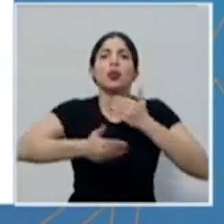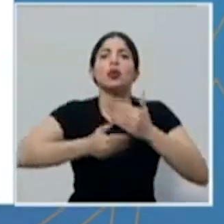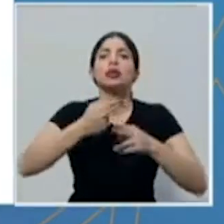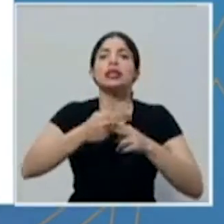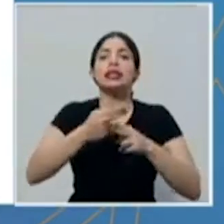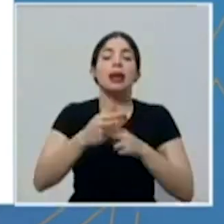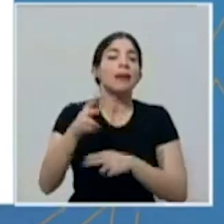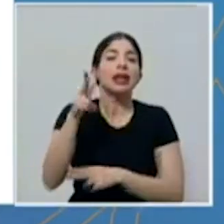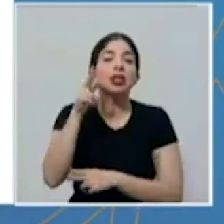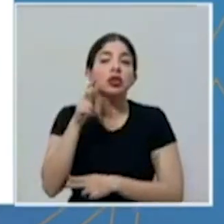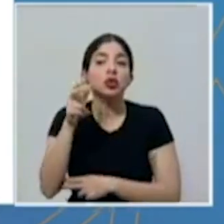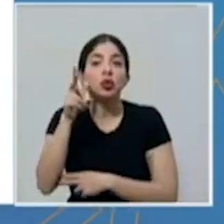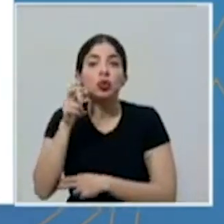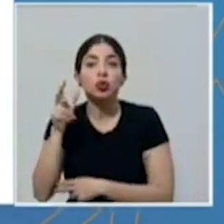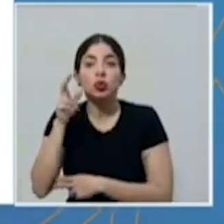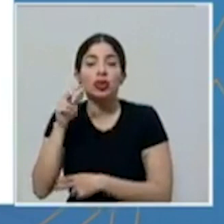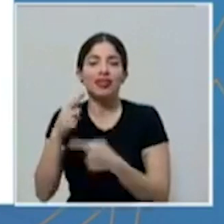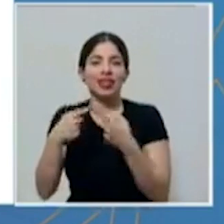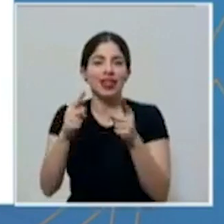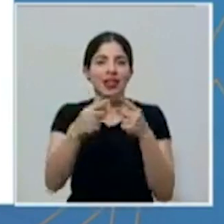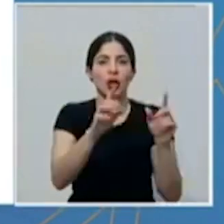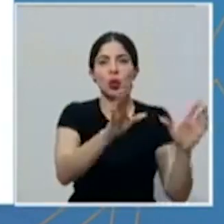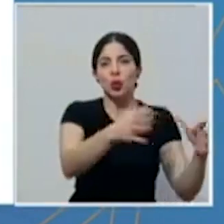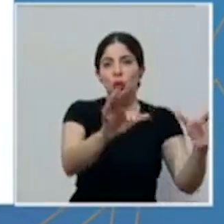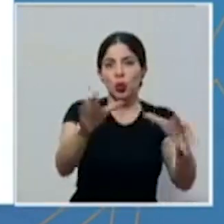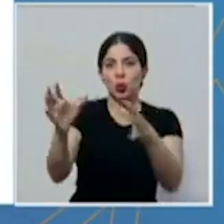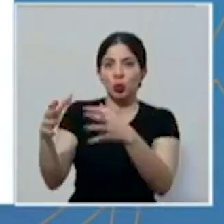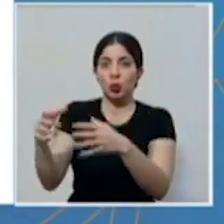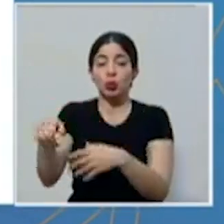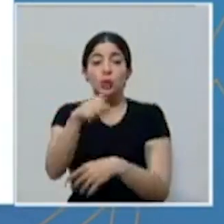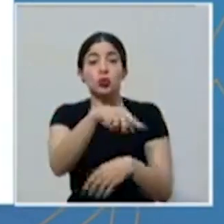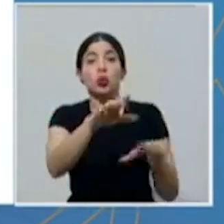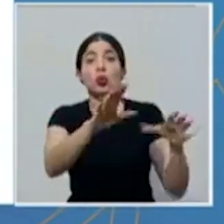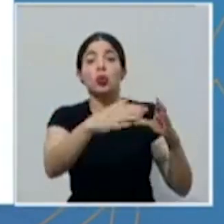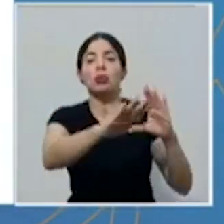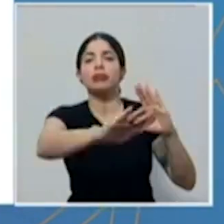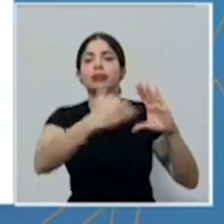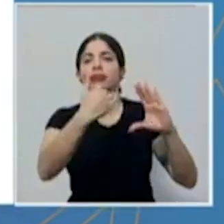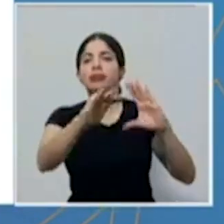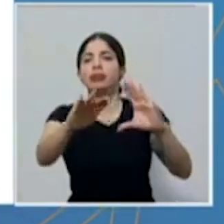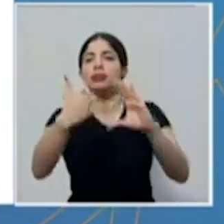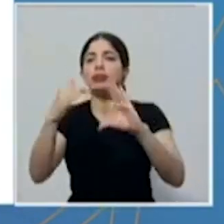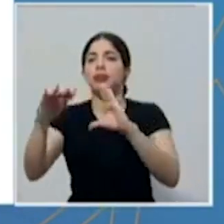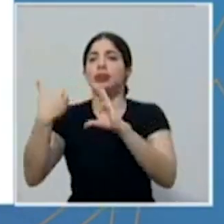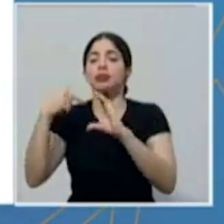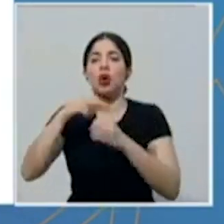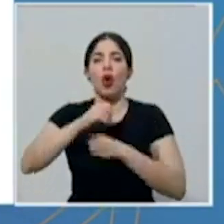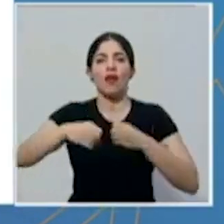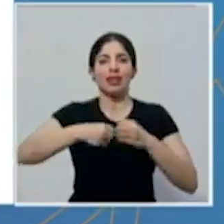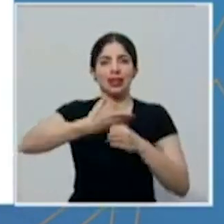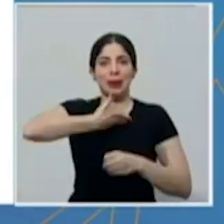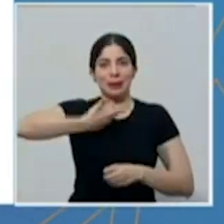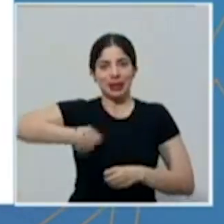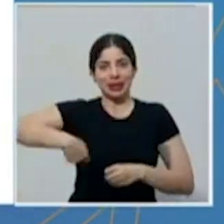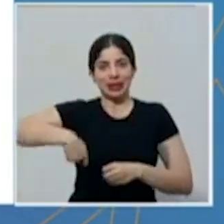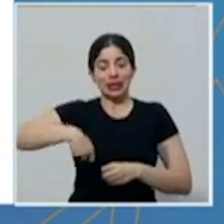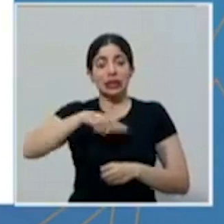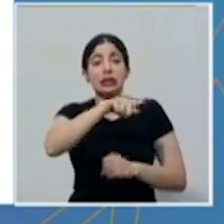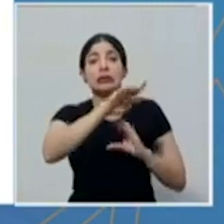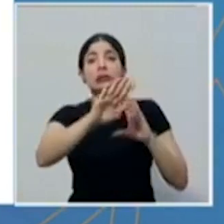de escucha a distintos sectores que estaban enviando notas al despacho del presidente con